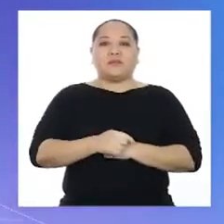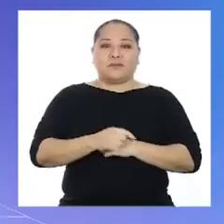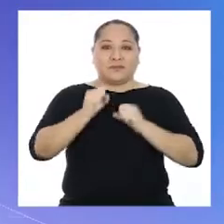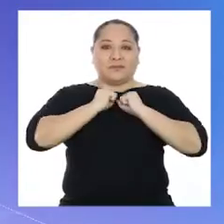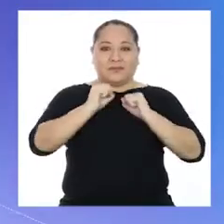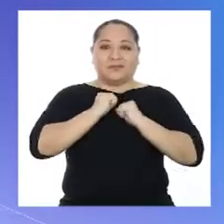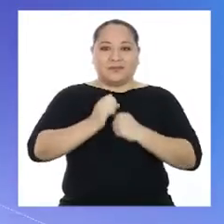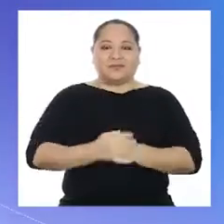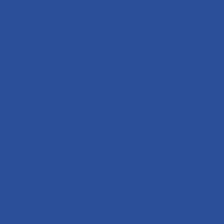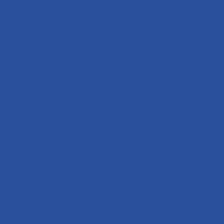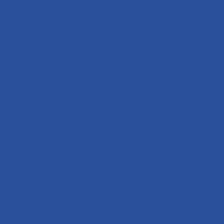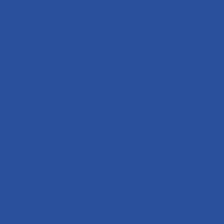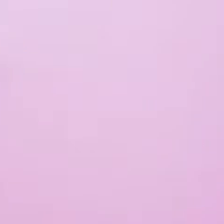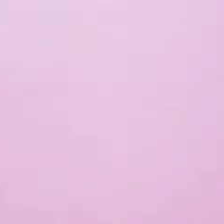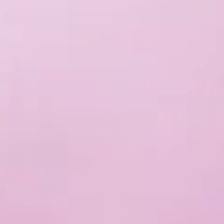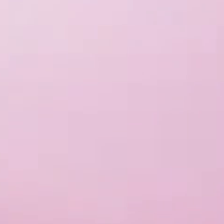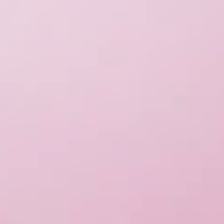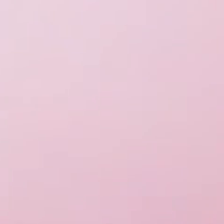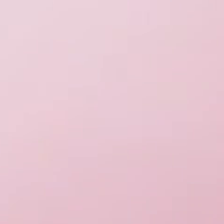activarte.